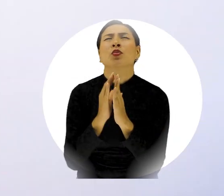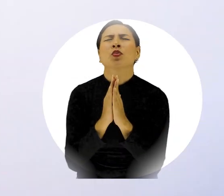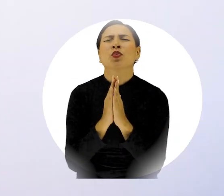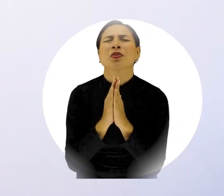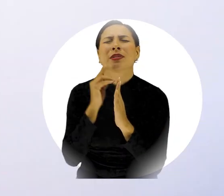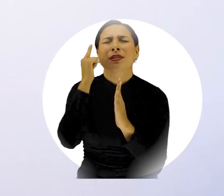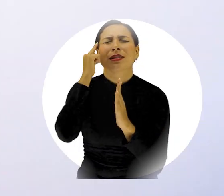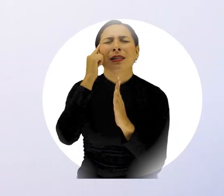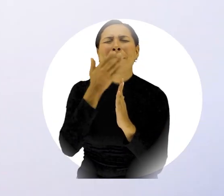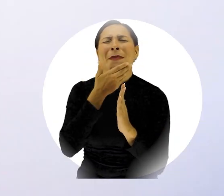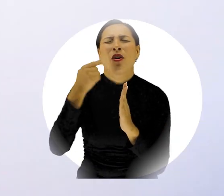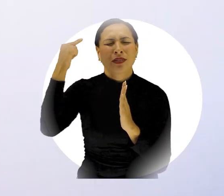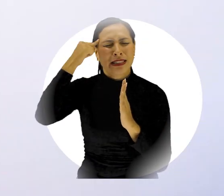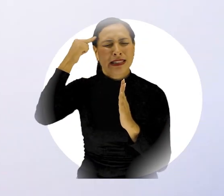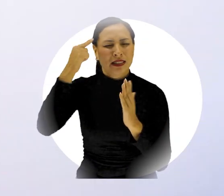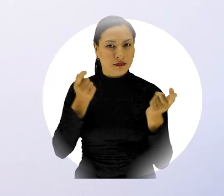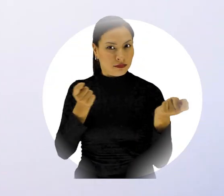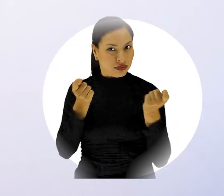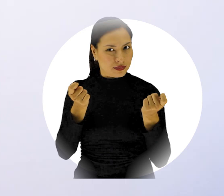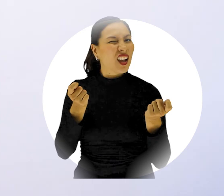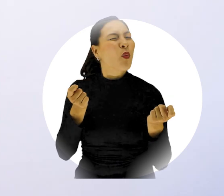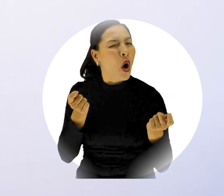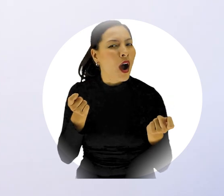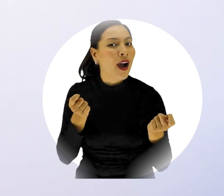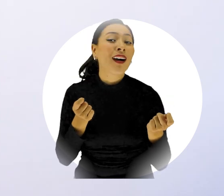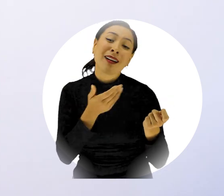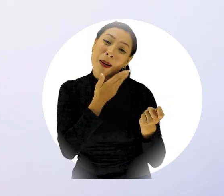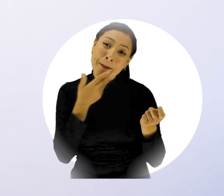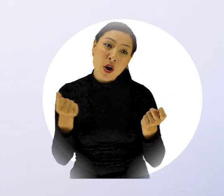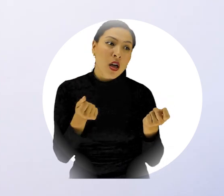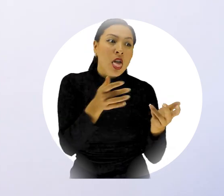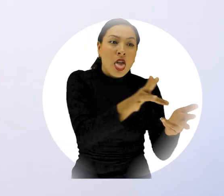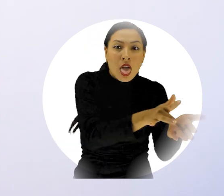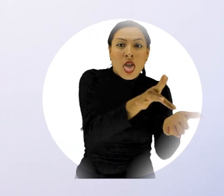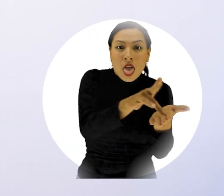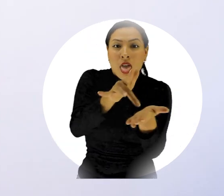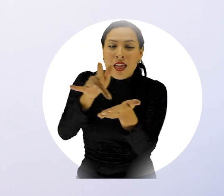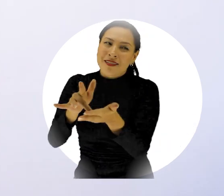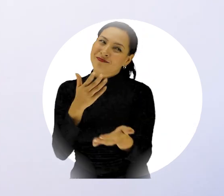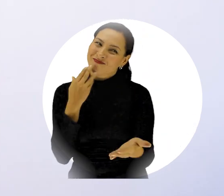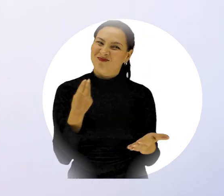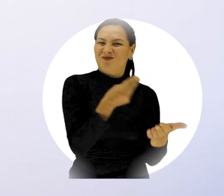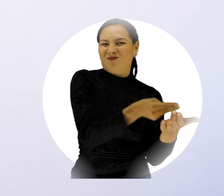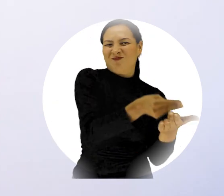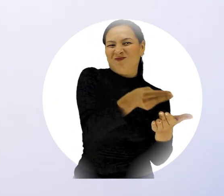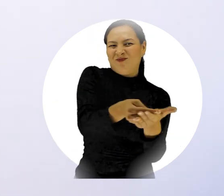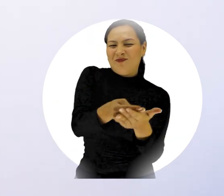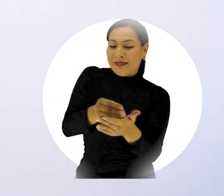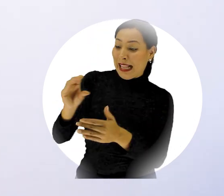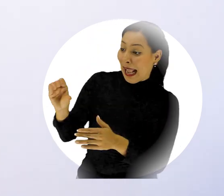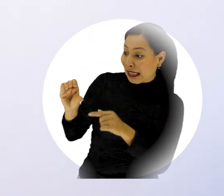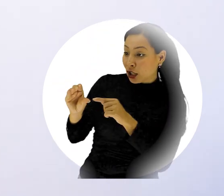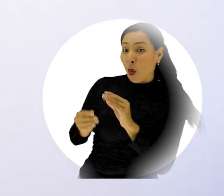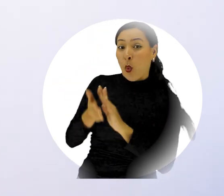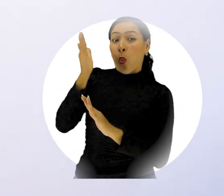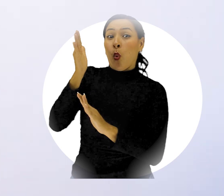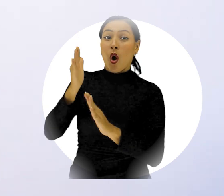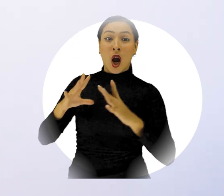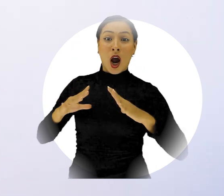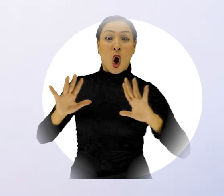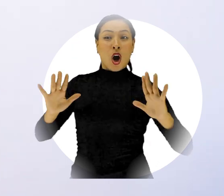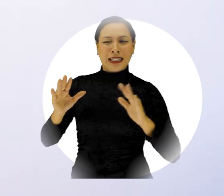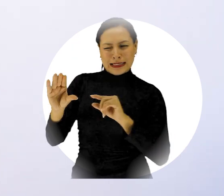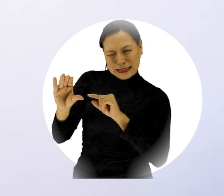otra parte esté pensando en cómo solventar las deudas que el consumismo nos ha dejado en este par de años. De hecho, la recesión